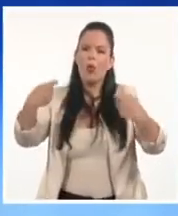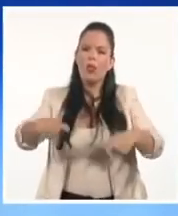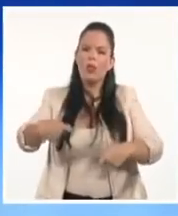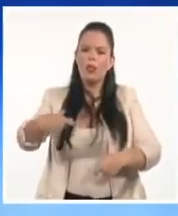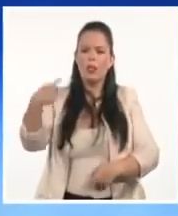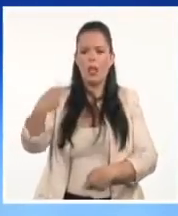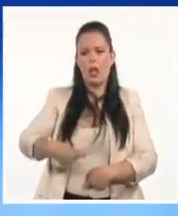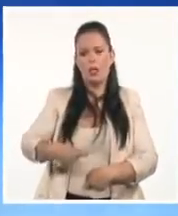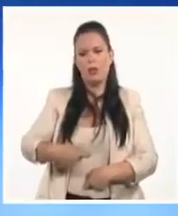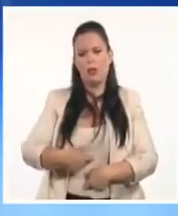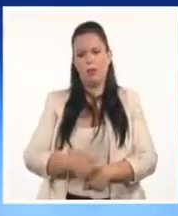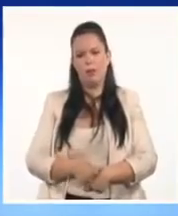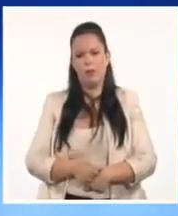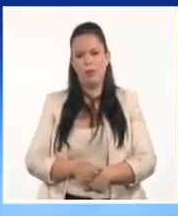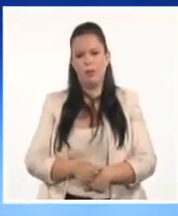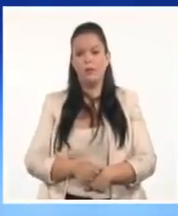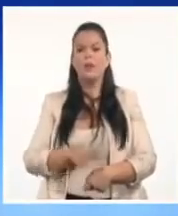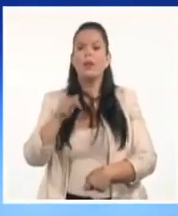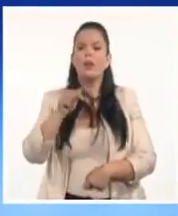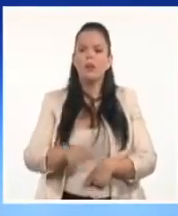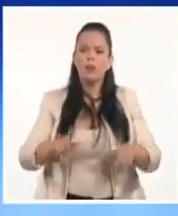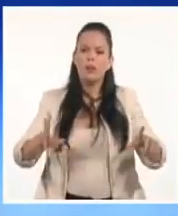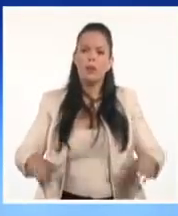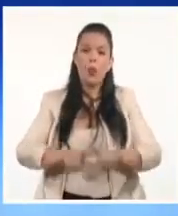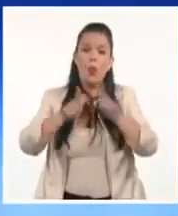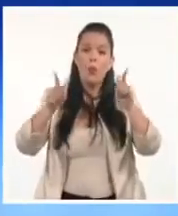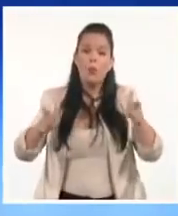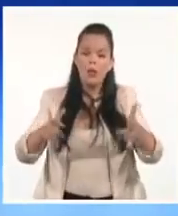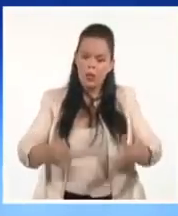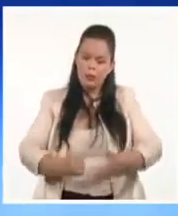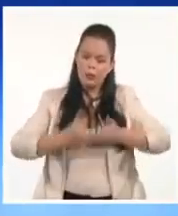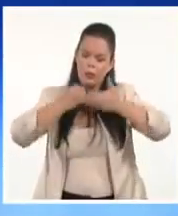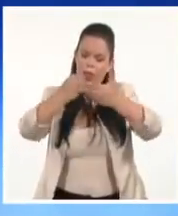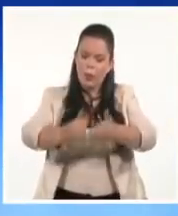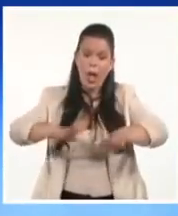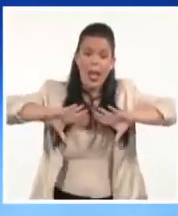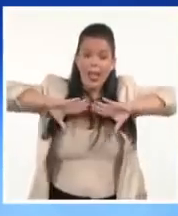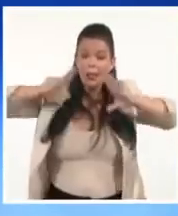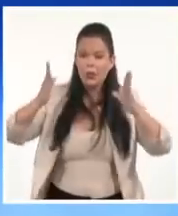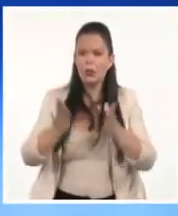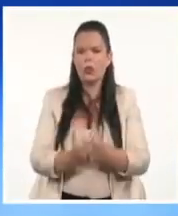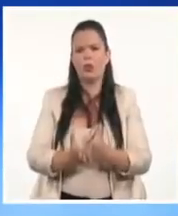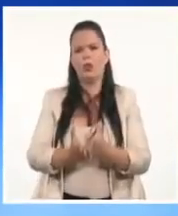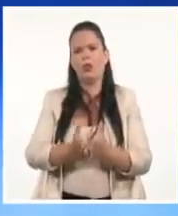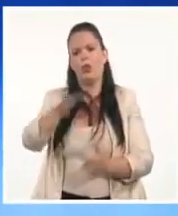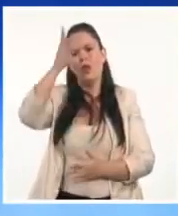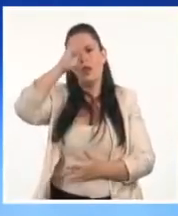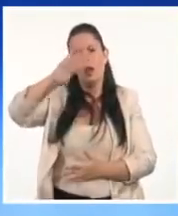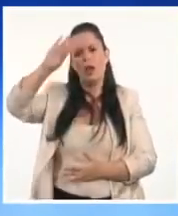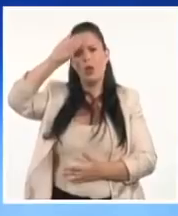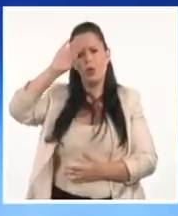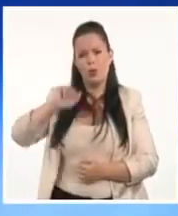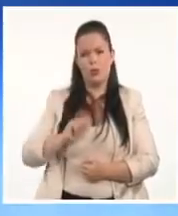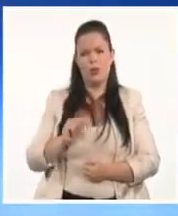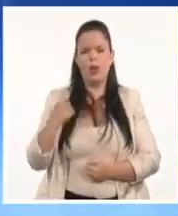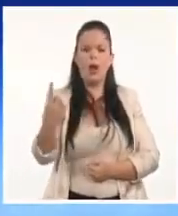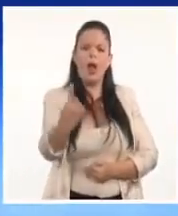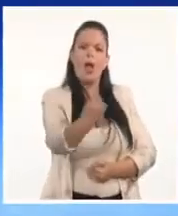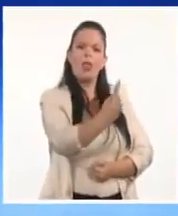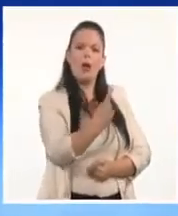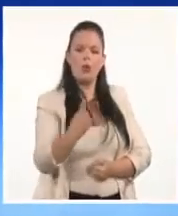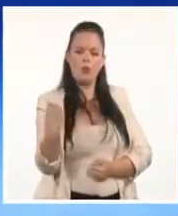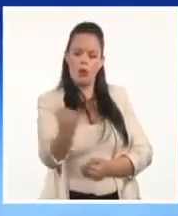de reconocer y de hacer todo lo que merece este país y cada uno de los que vivimos en él. ¿Por qué?